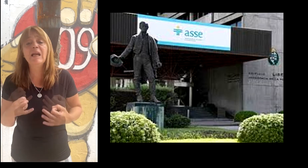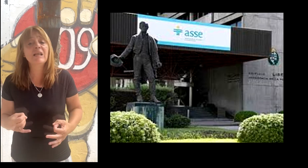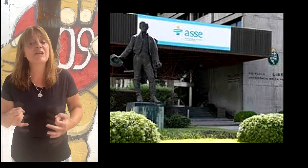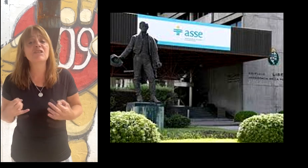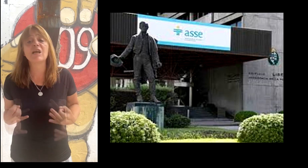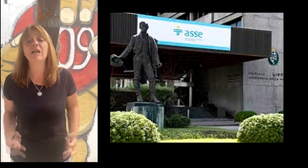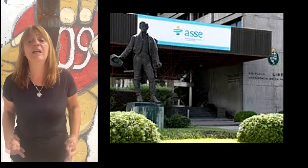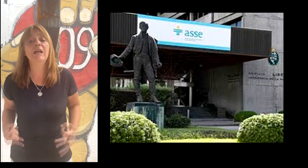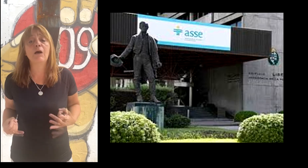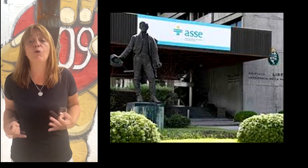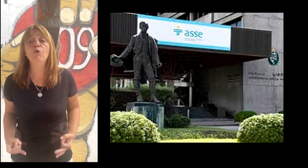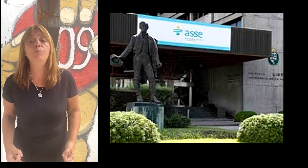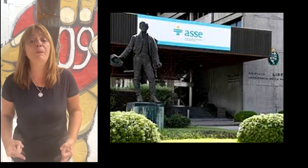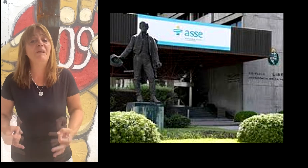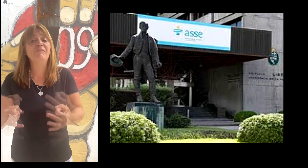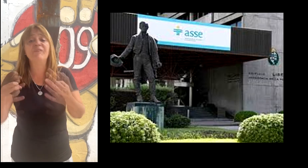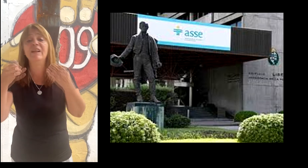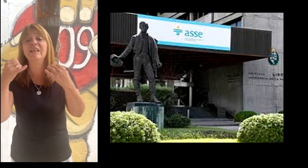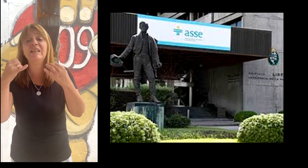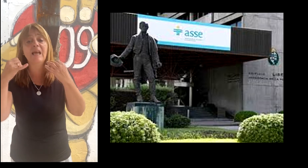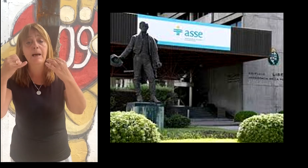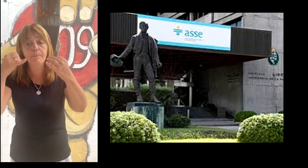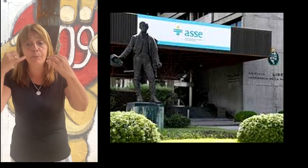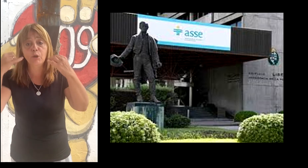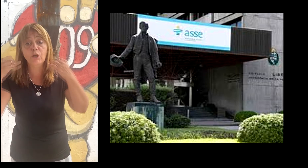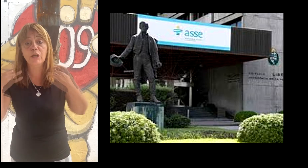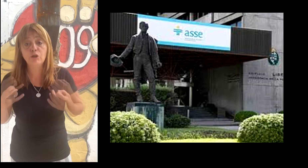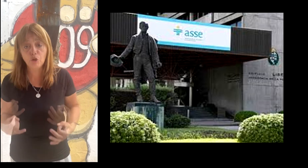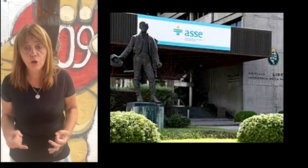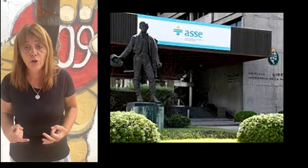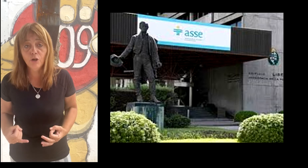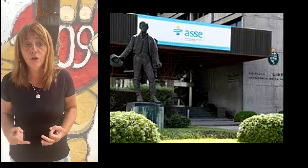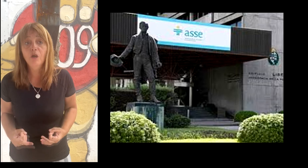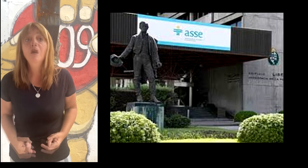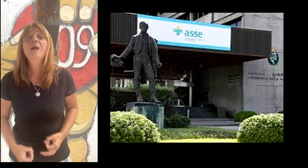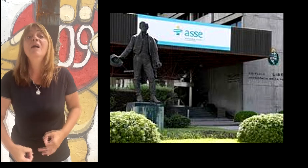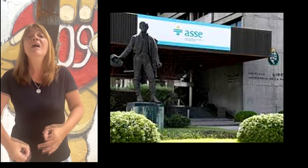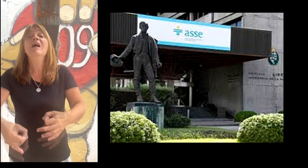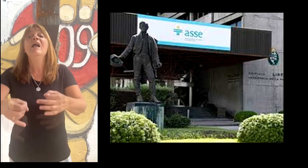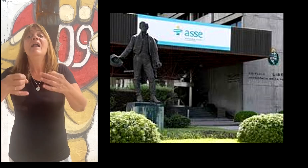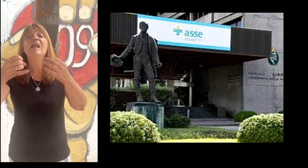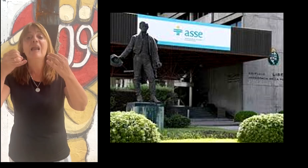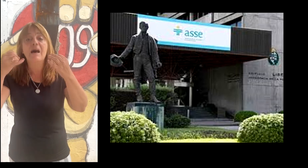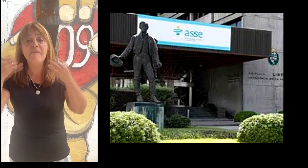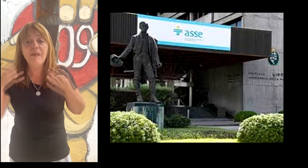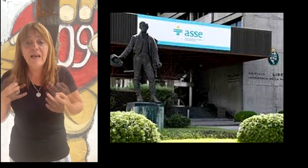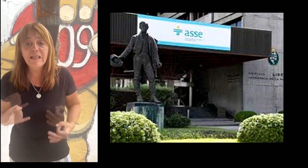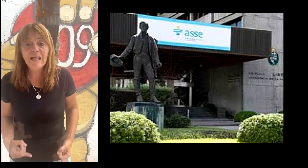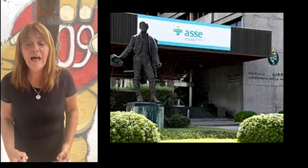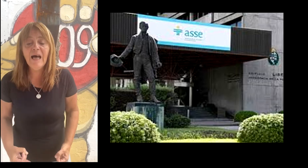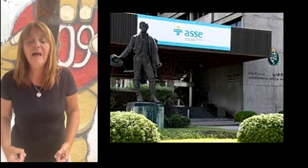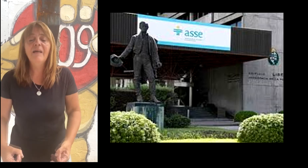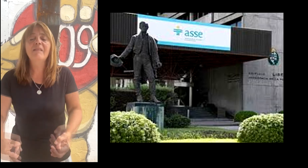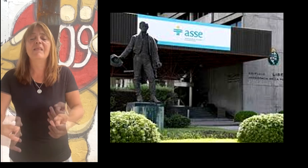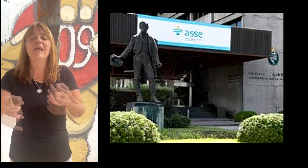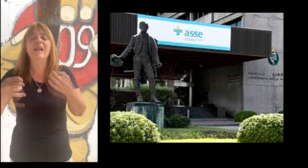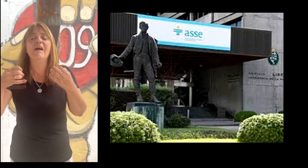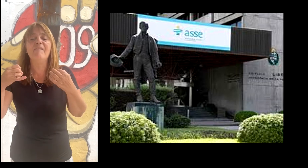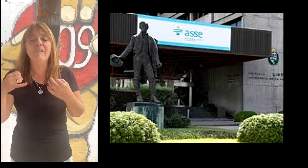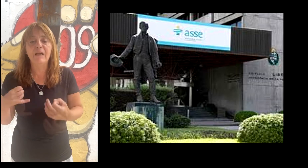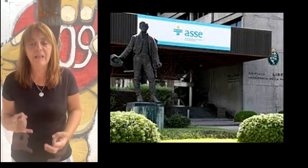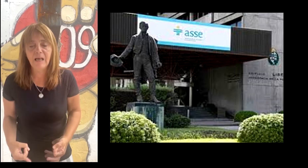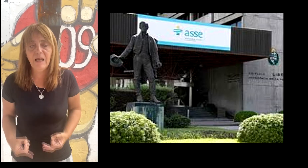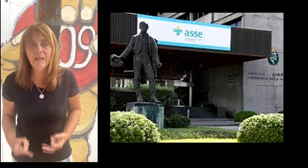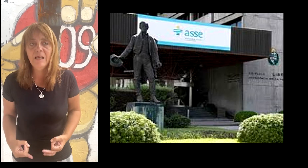Pero la tercera y la más grave que dice es que él habló con el presidente de ACE, Cipriani, que es del